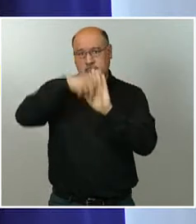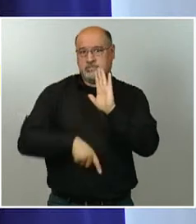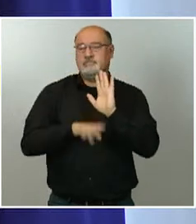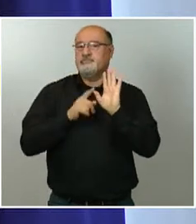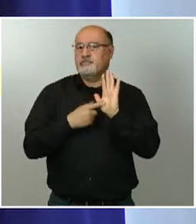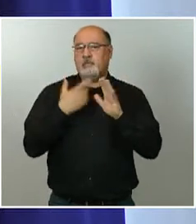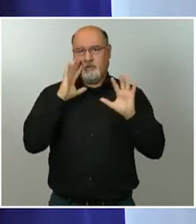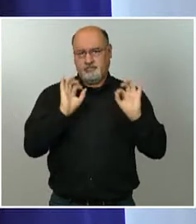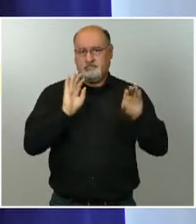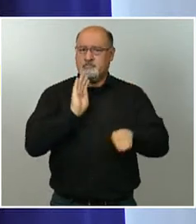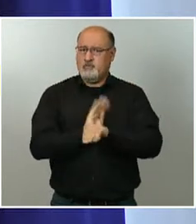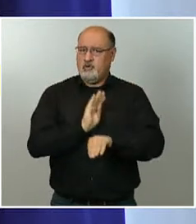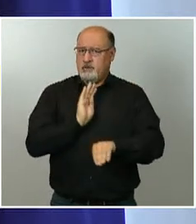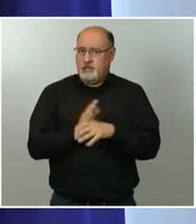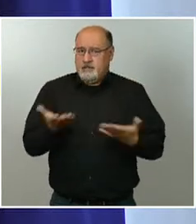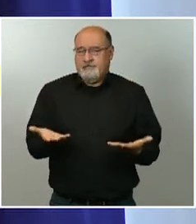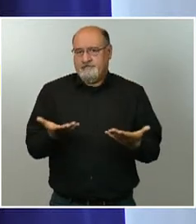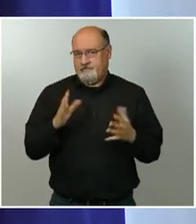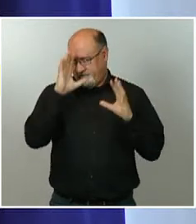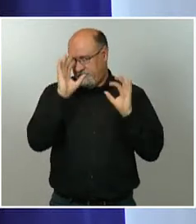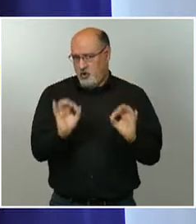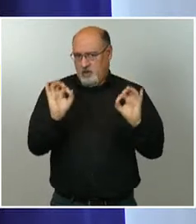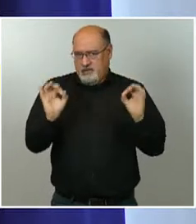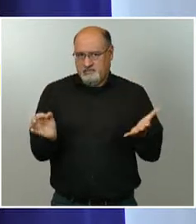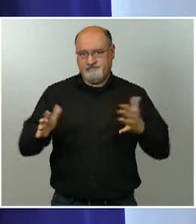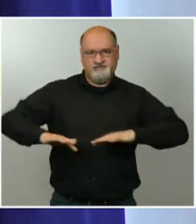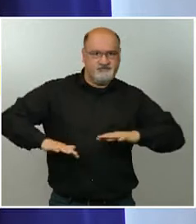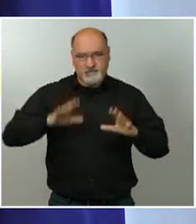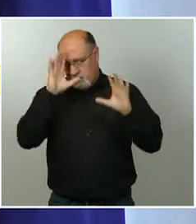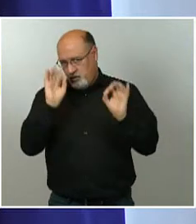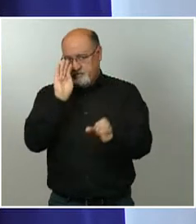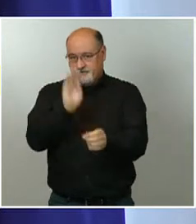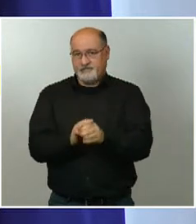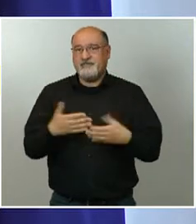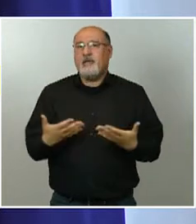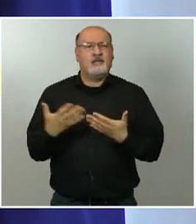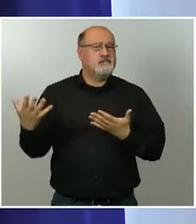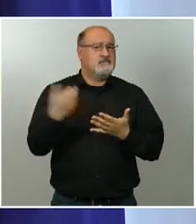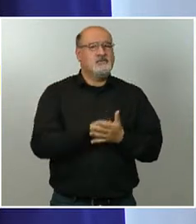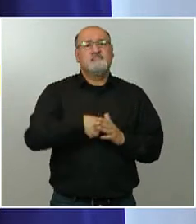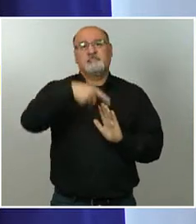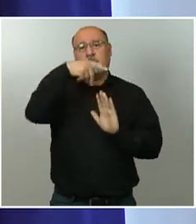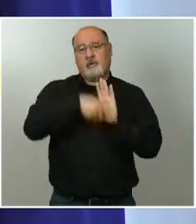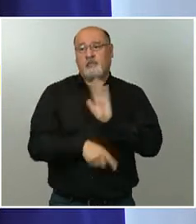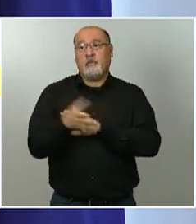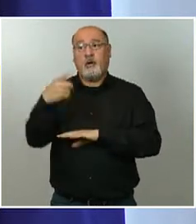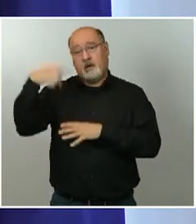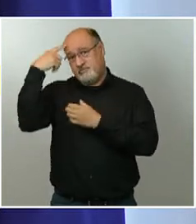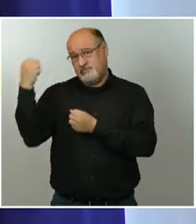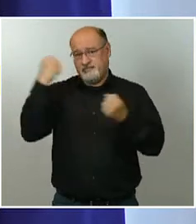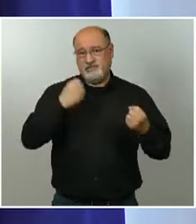basándose en el buen sentido, en los criterios que marcan los expertos sanitarios, en los criterios de salud,